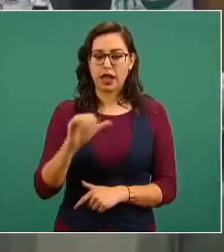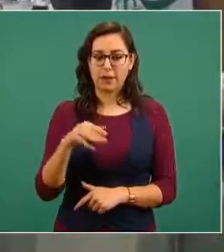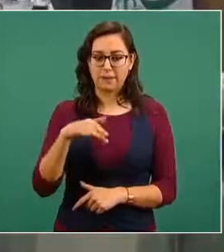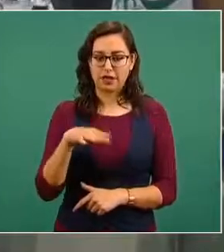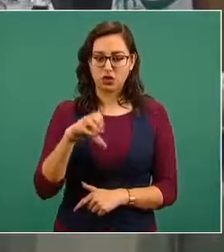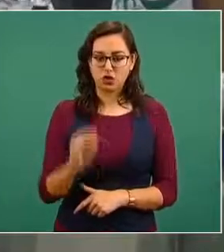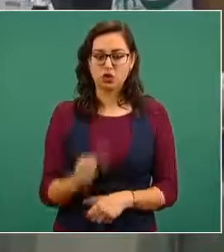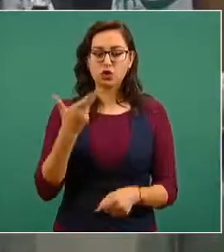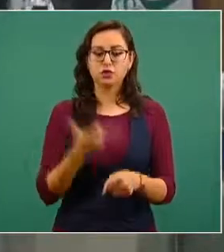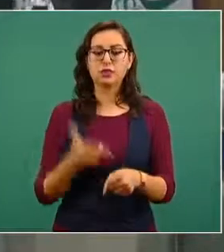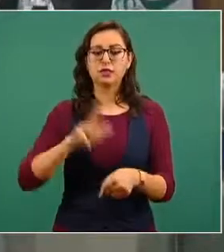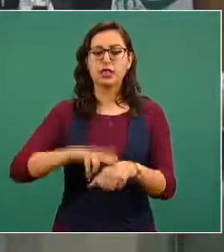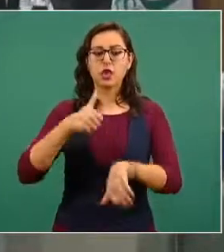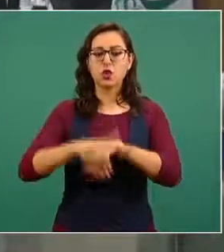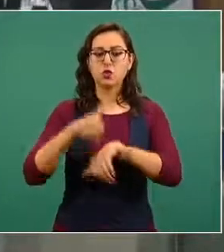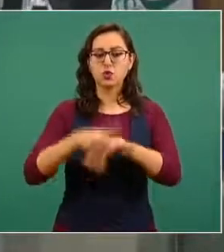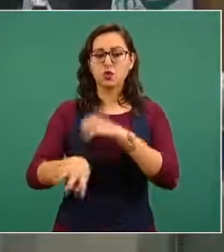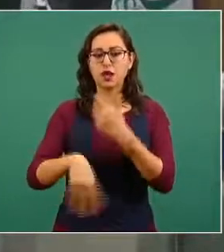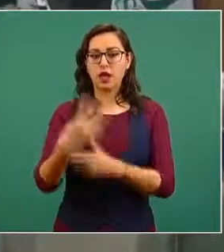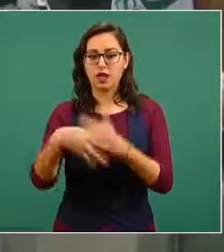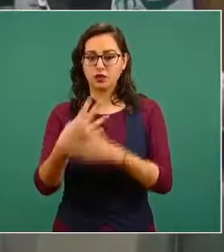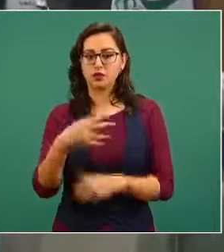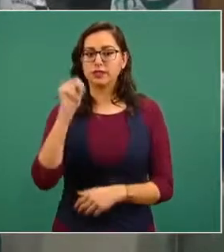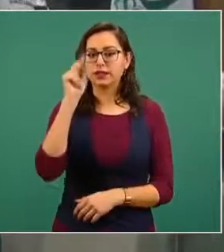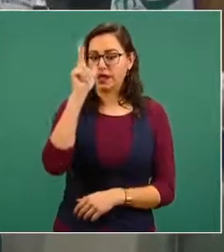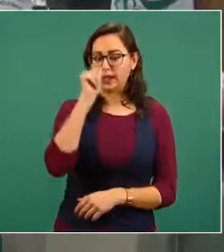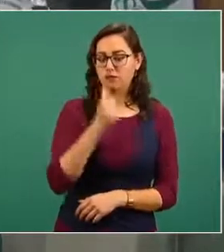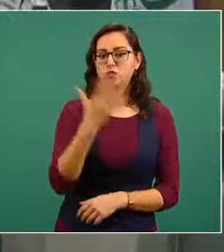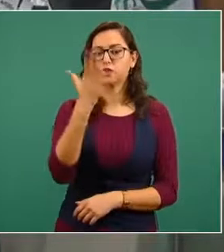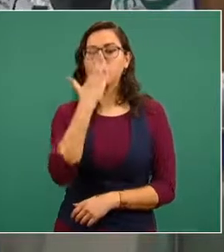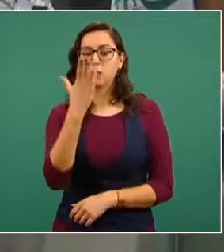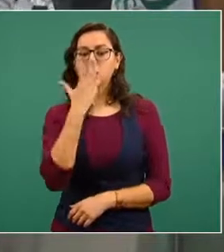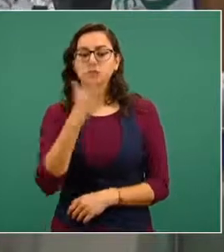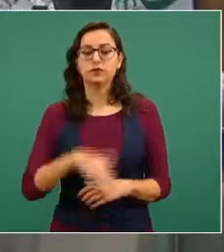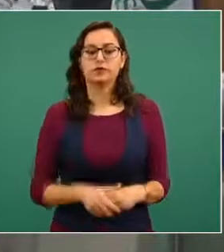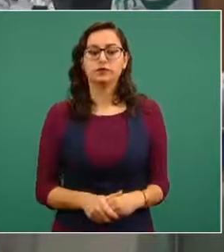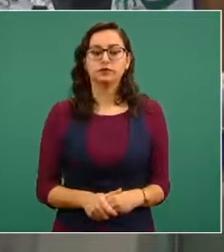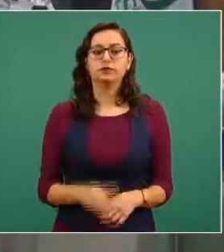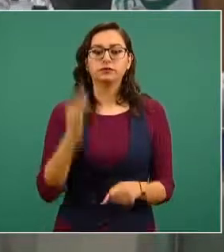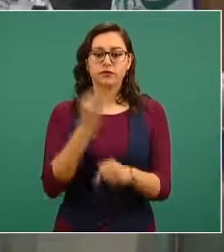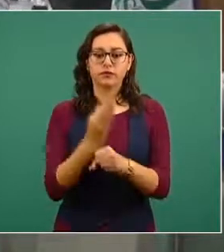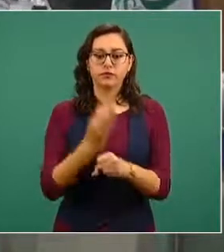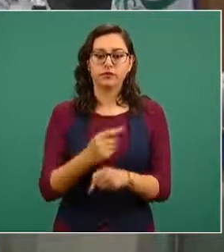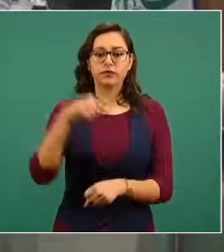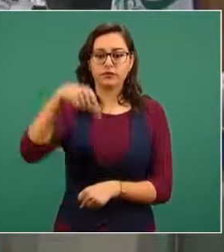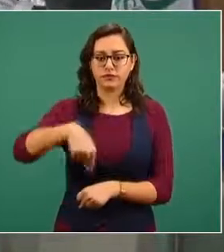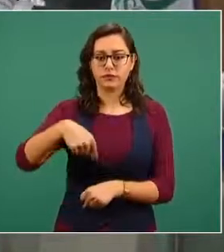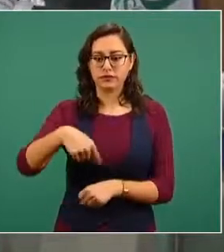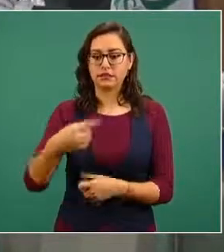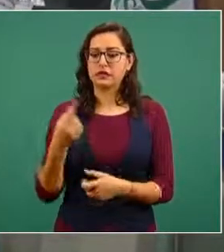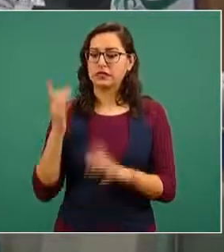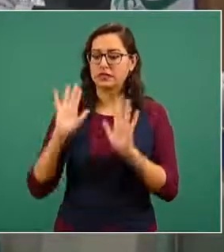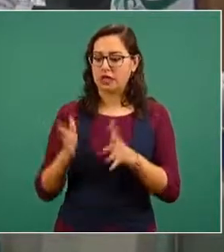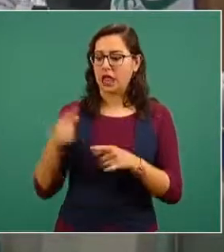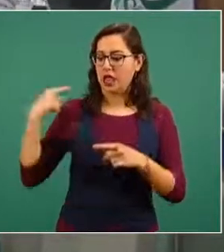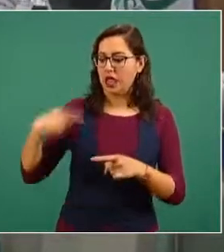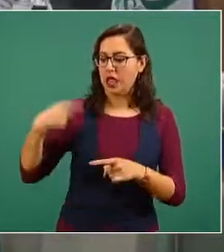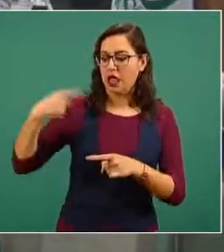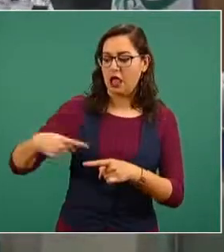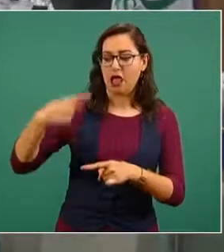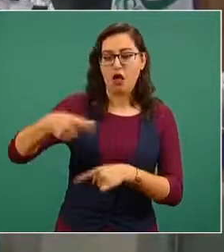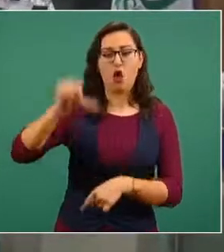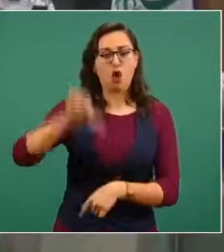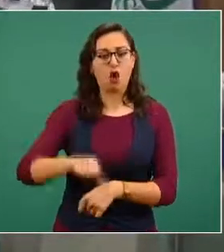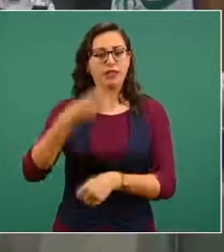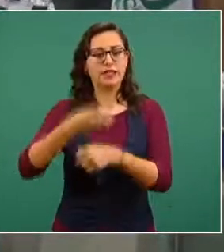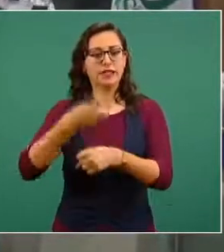número 14 en el montillo Sonora. En este momento nos encontramos en el tercer día de vacunación. A nombre de